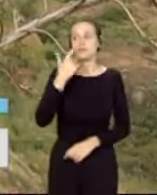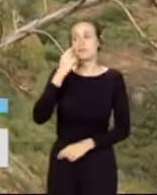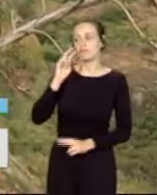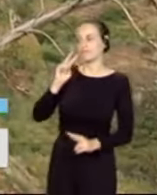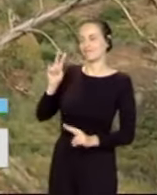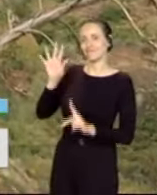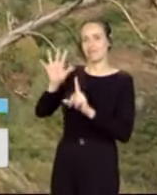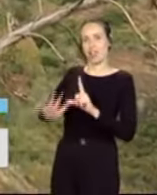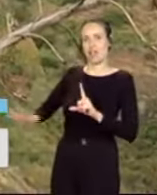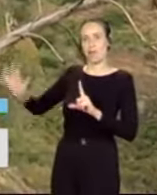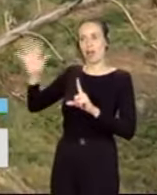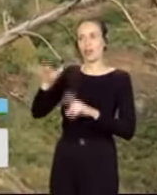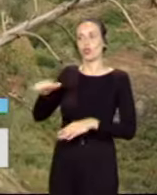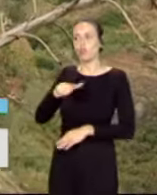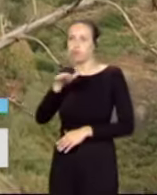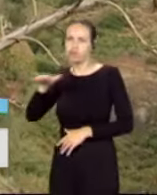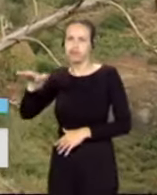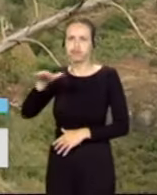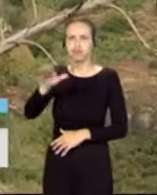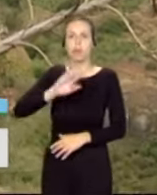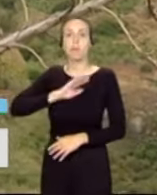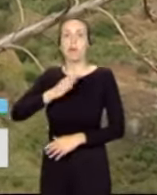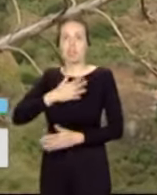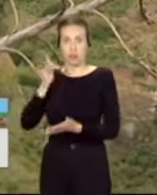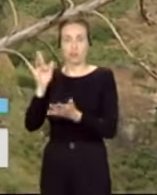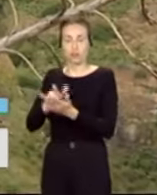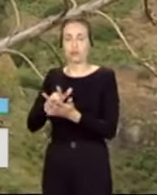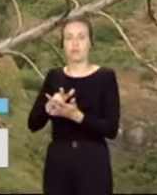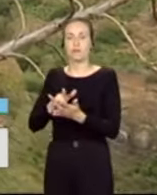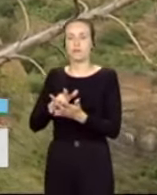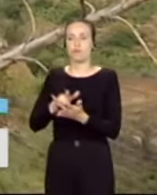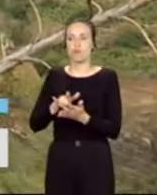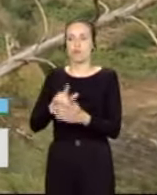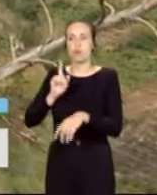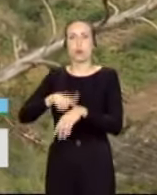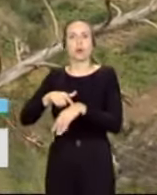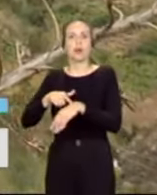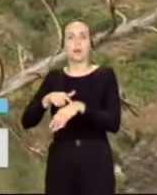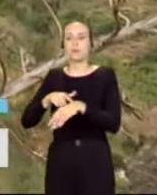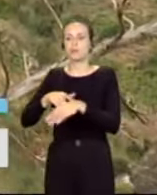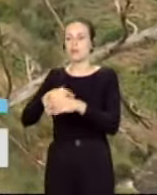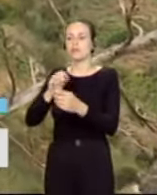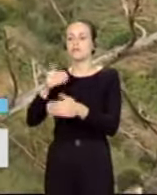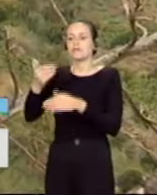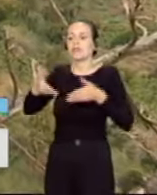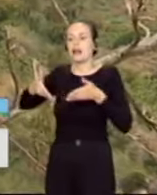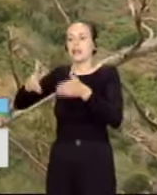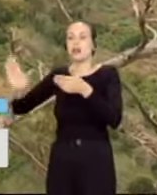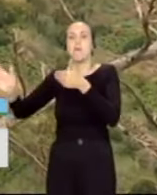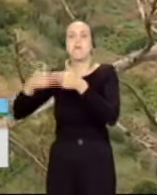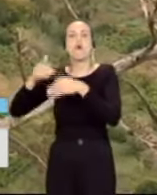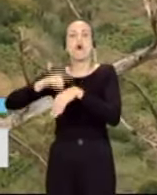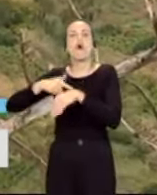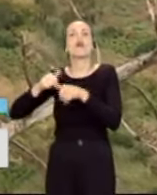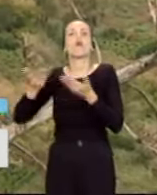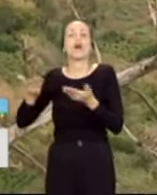inicio, parte de ese tramo que recorrerán mañana los vehículos. ¿A partir de qué hora se cerrará la carretera, Juan Luis? La carretera